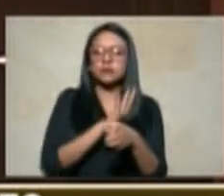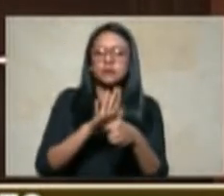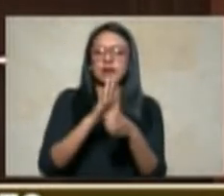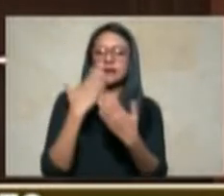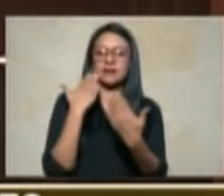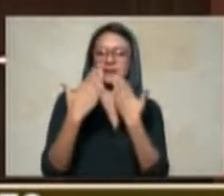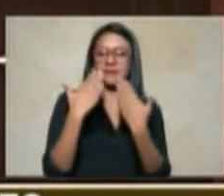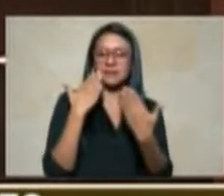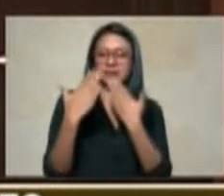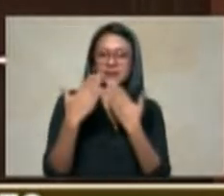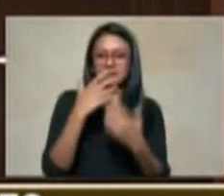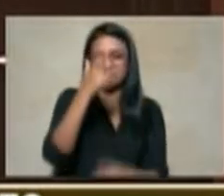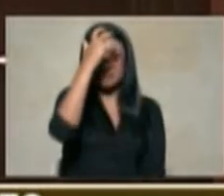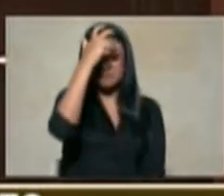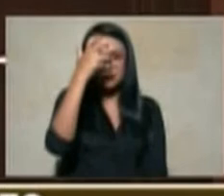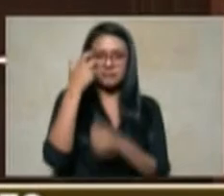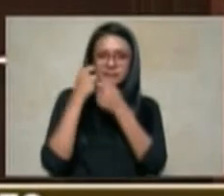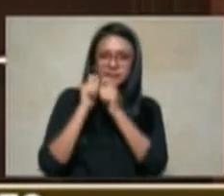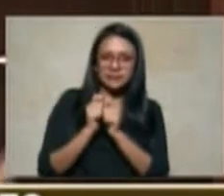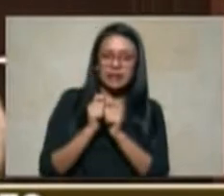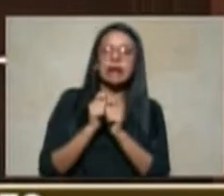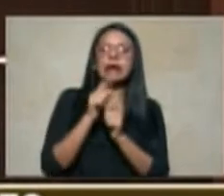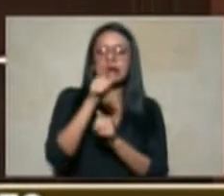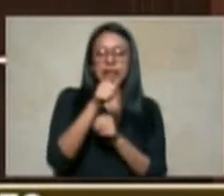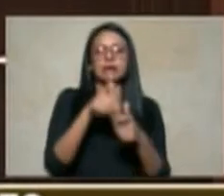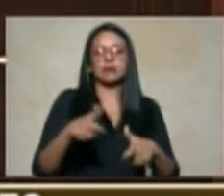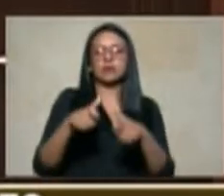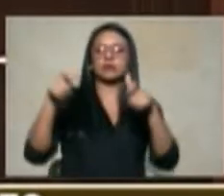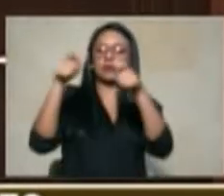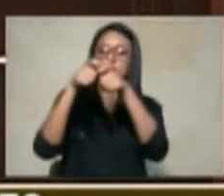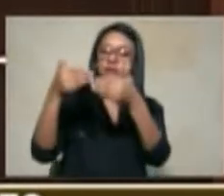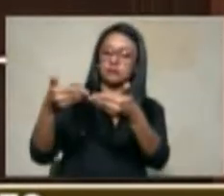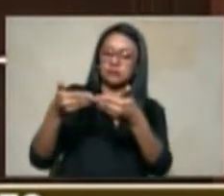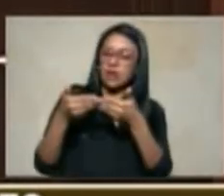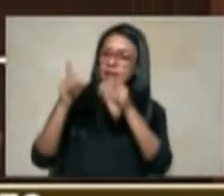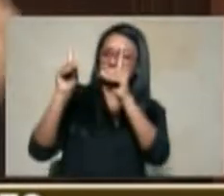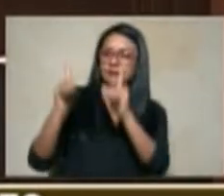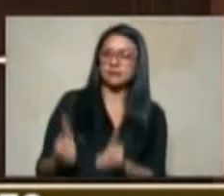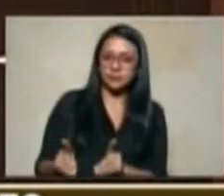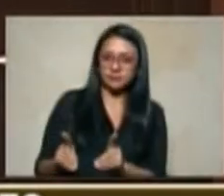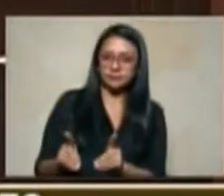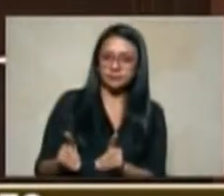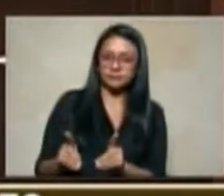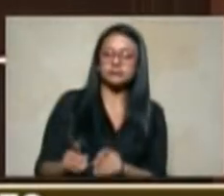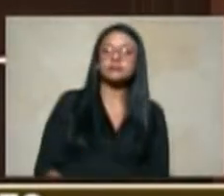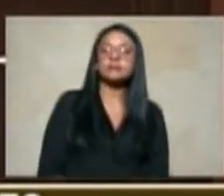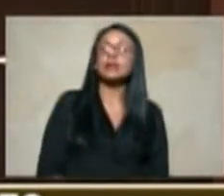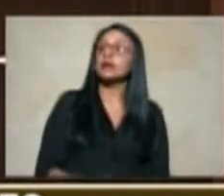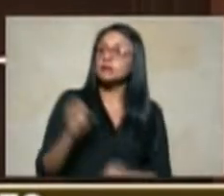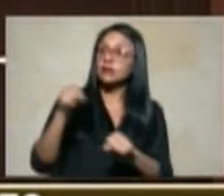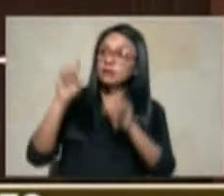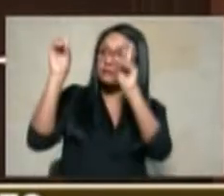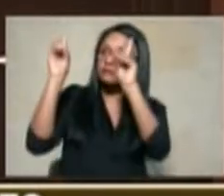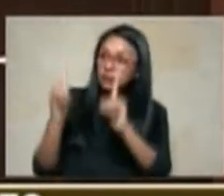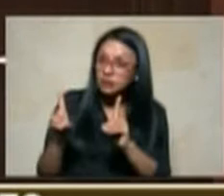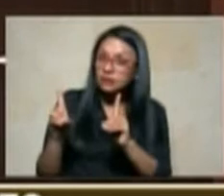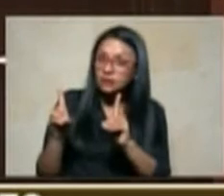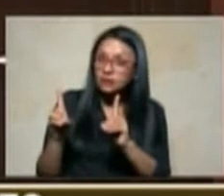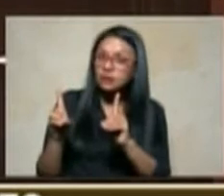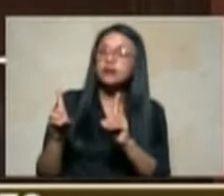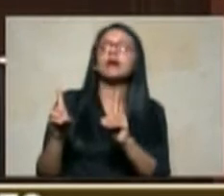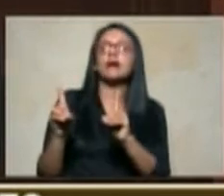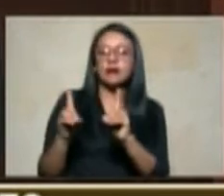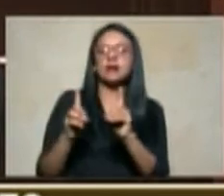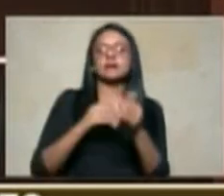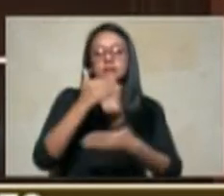corte constitucional en el día de hoy tome una decisión de ser así entraría entonces un instrumento adicional